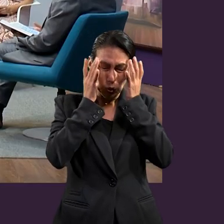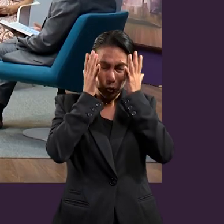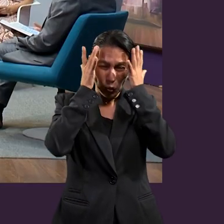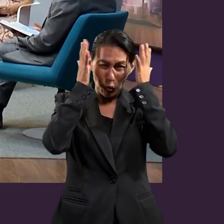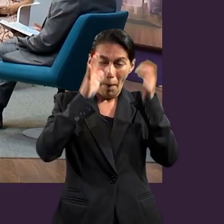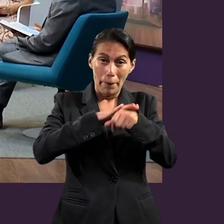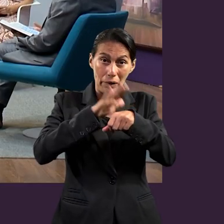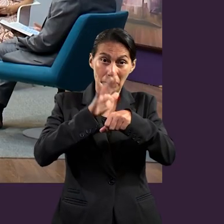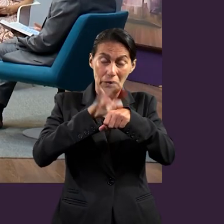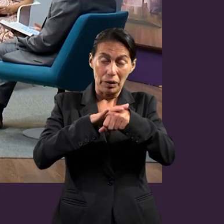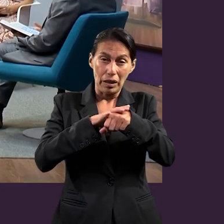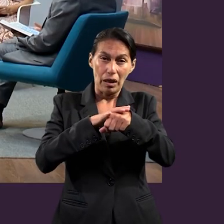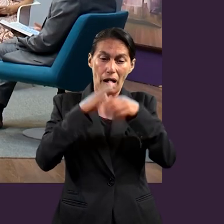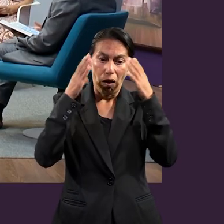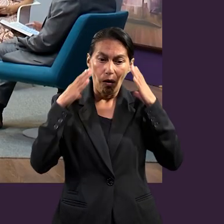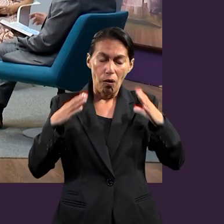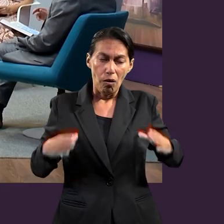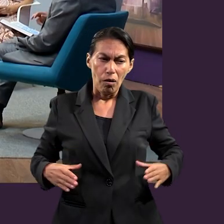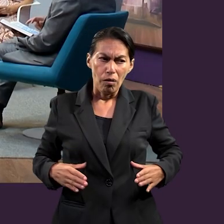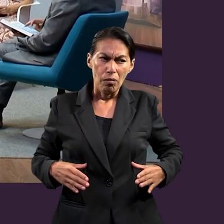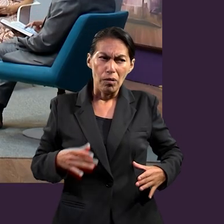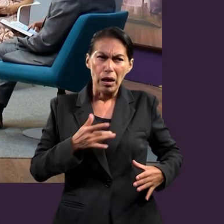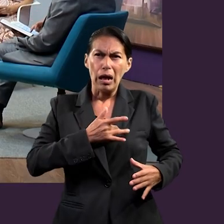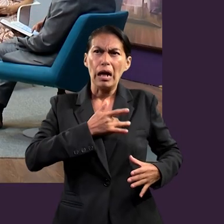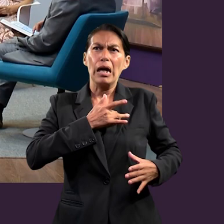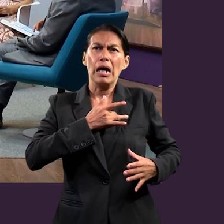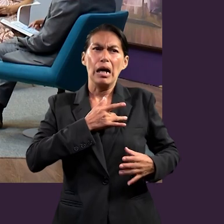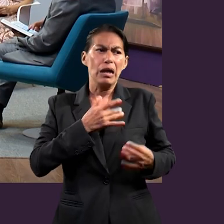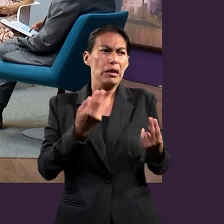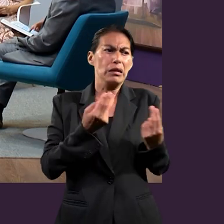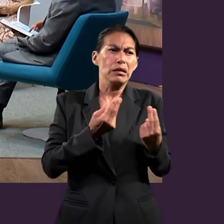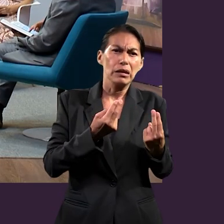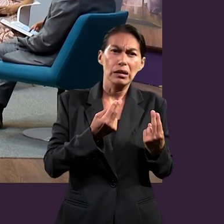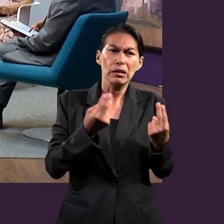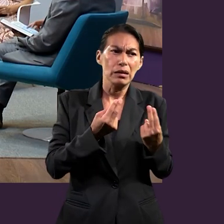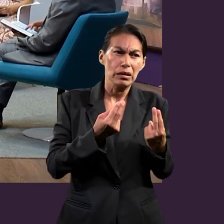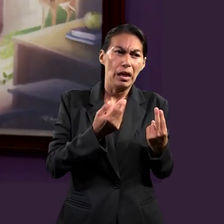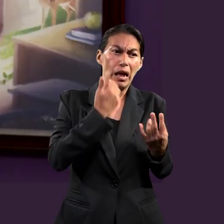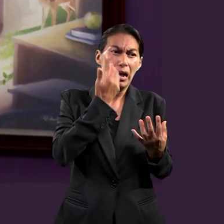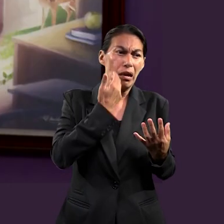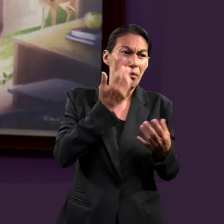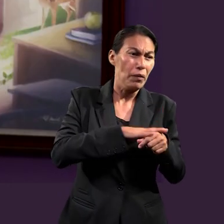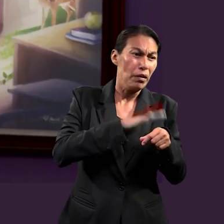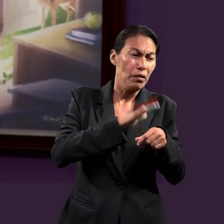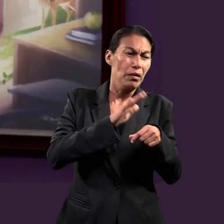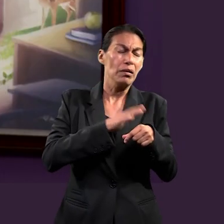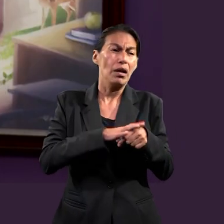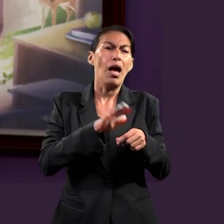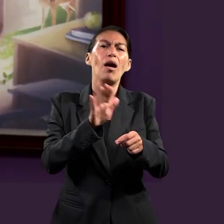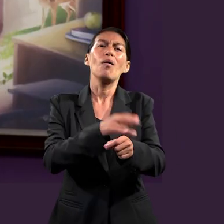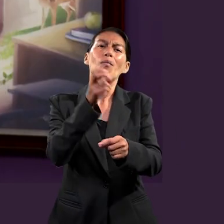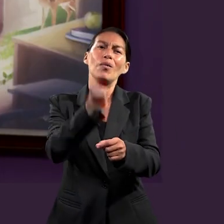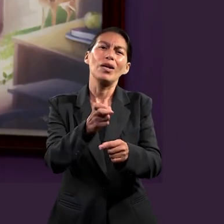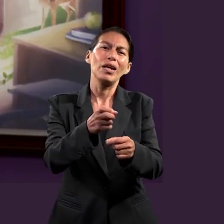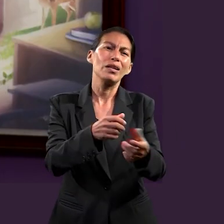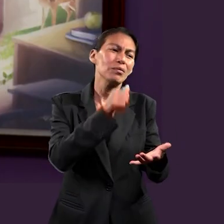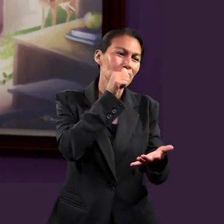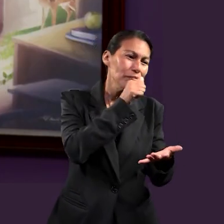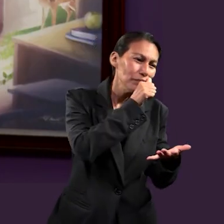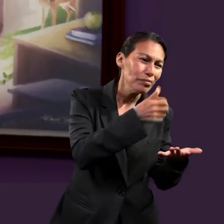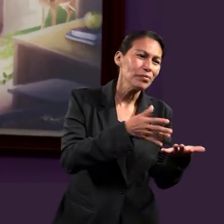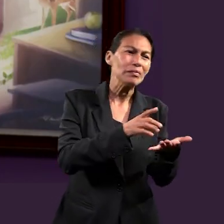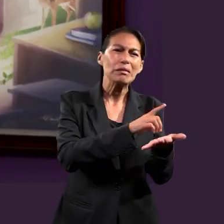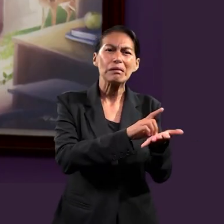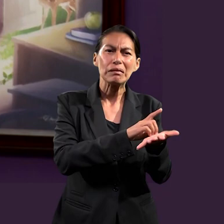aumentan y el cuerpo lo interpreta como una necesidad de más. Entonces, ahí